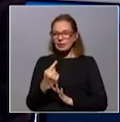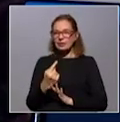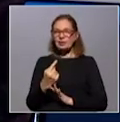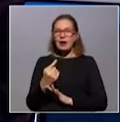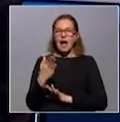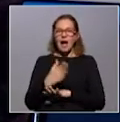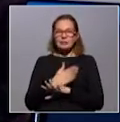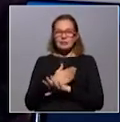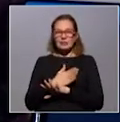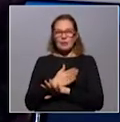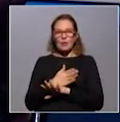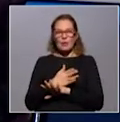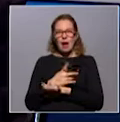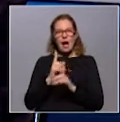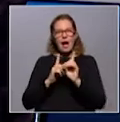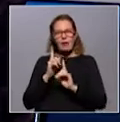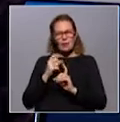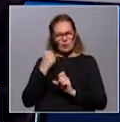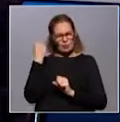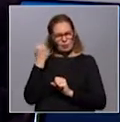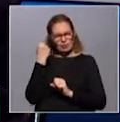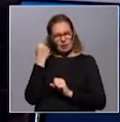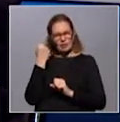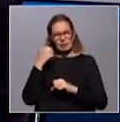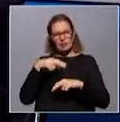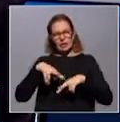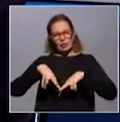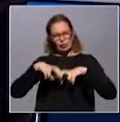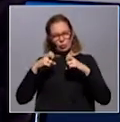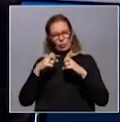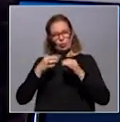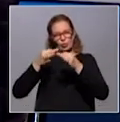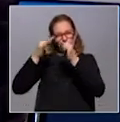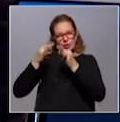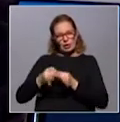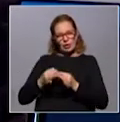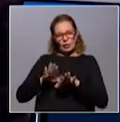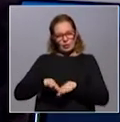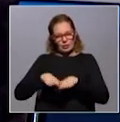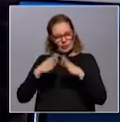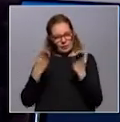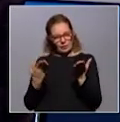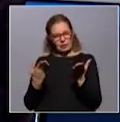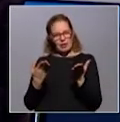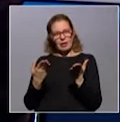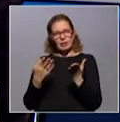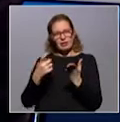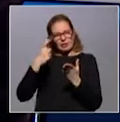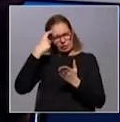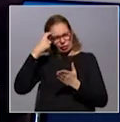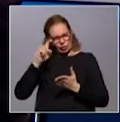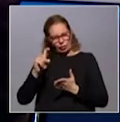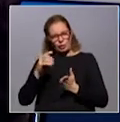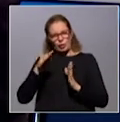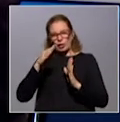función a una fuerte evidencia científica, que sean en estudios serios, en revistas indexadas, que sean estudios aleatorizados,